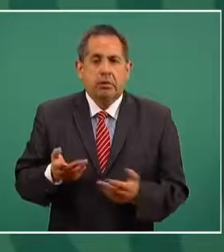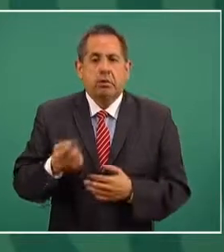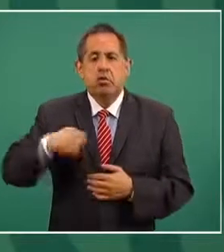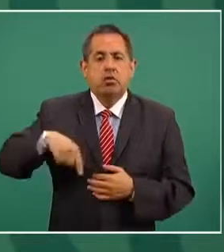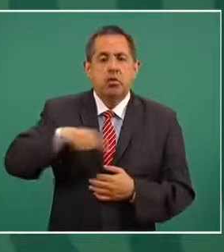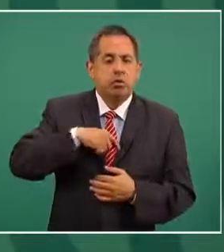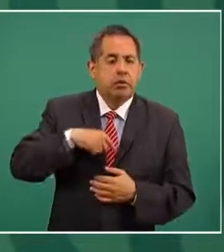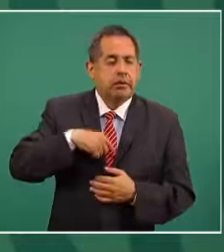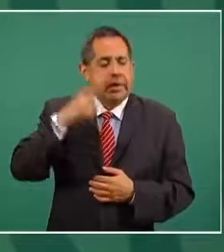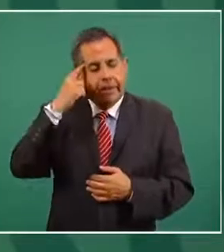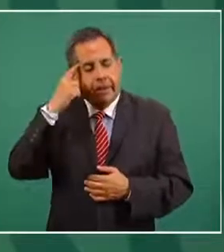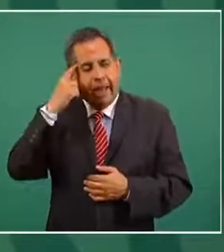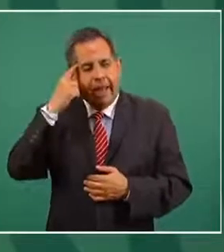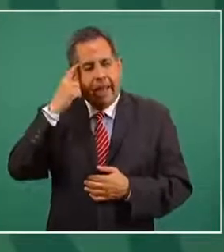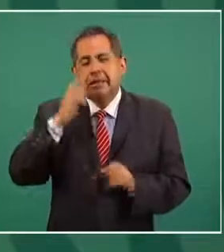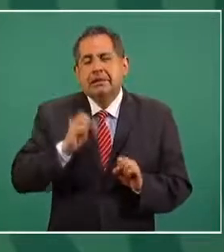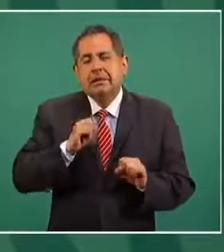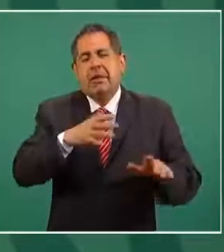en entredicho